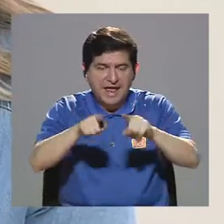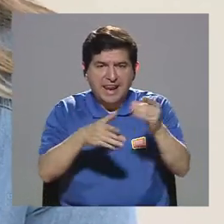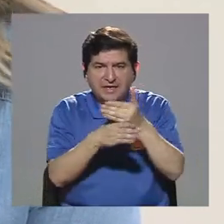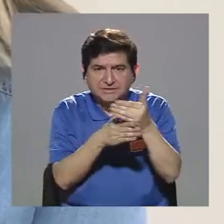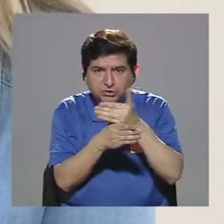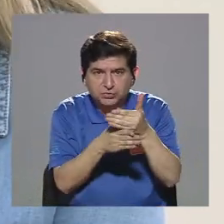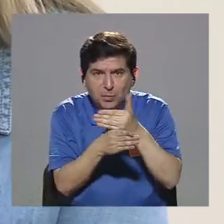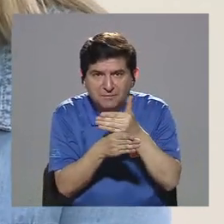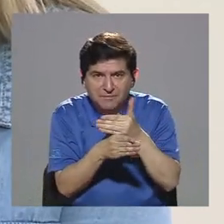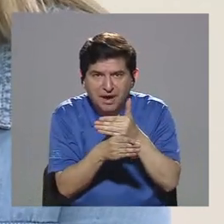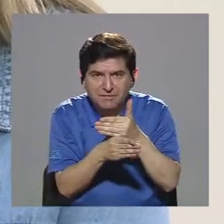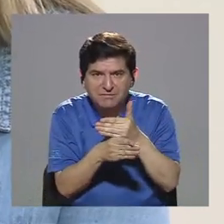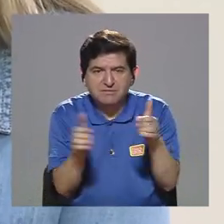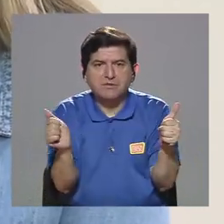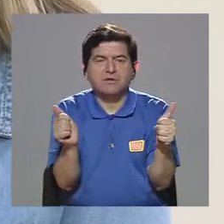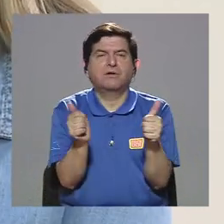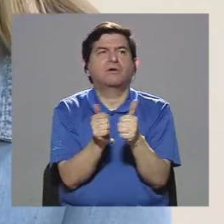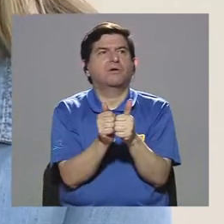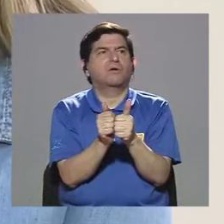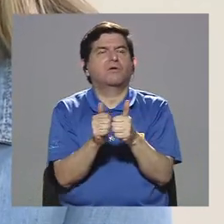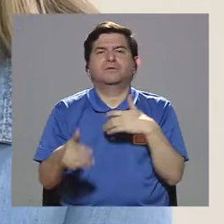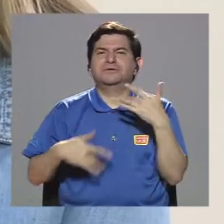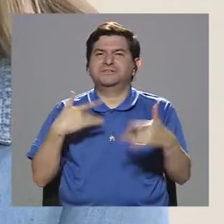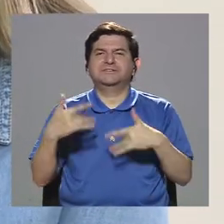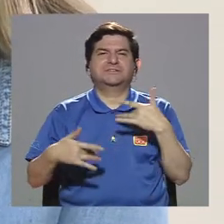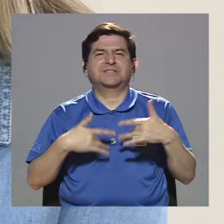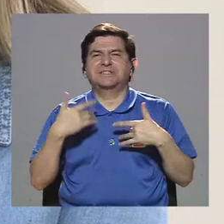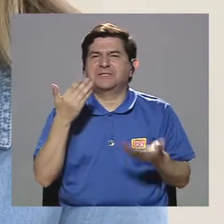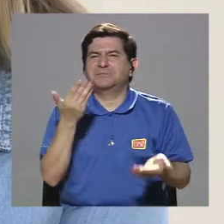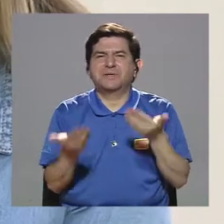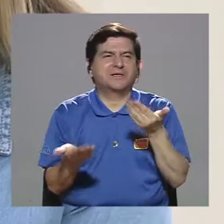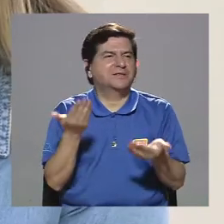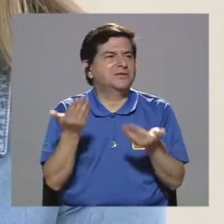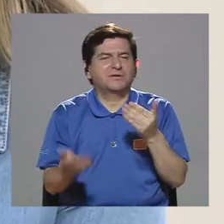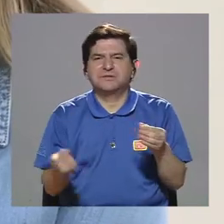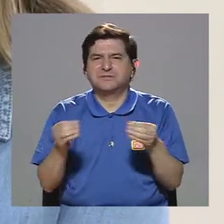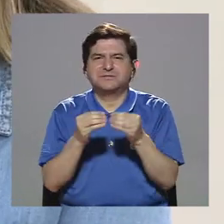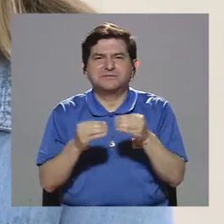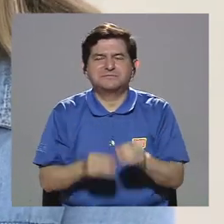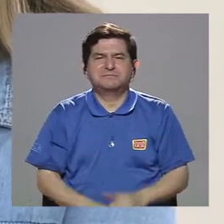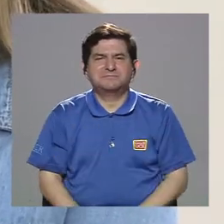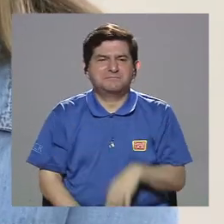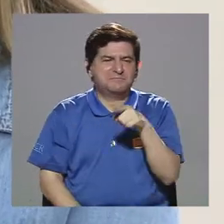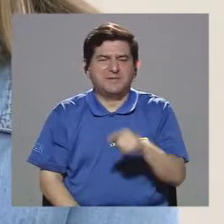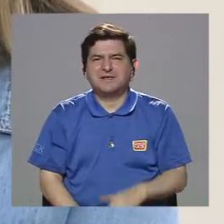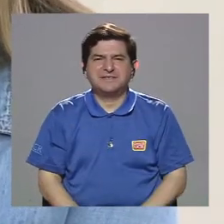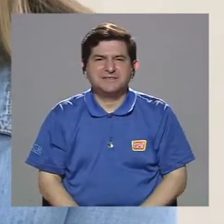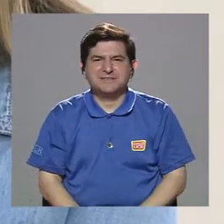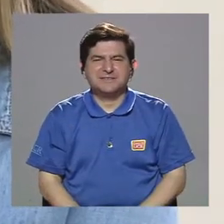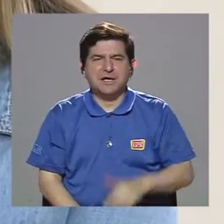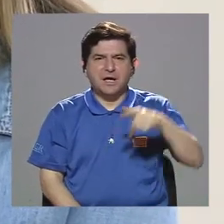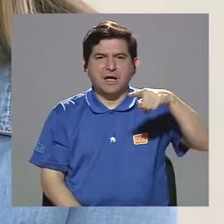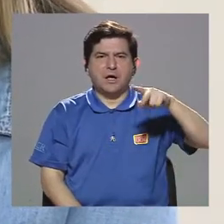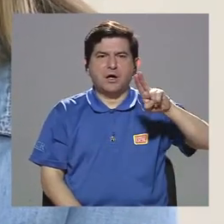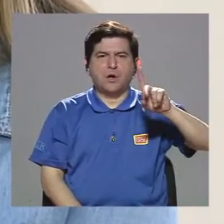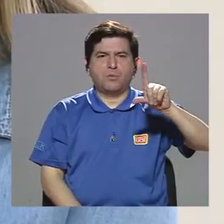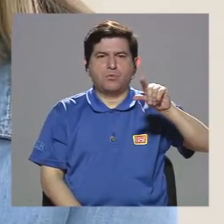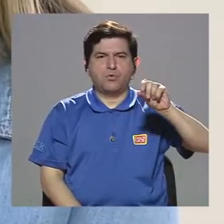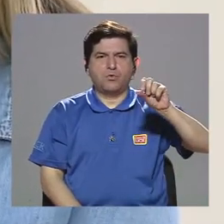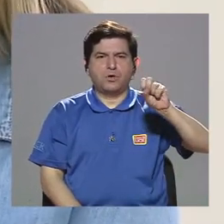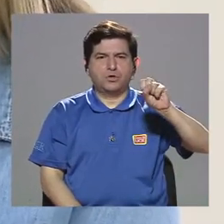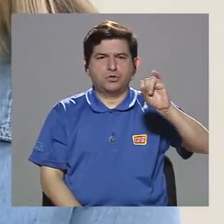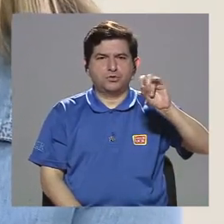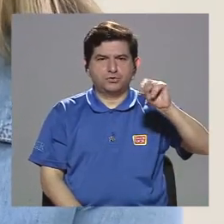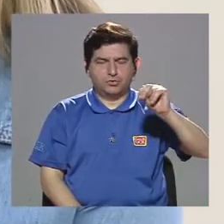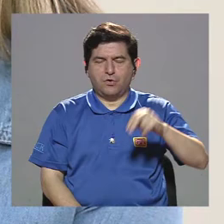con un sentimiento, digamos, más de pulsión hace que no piense en